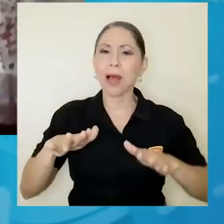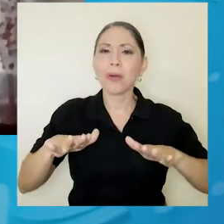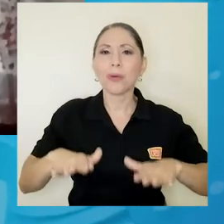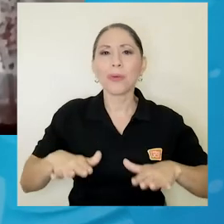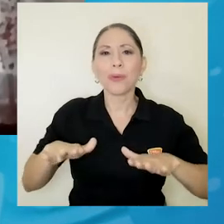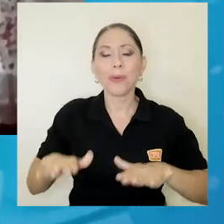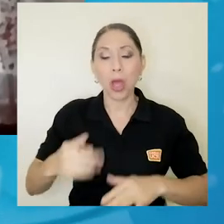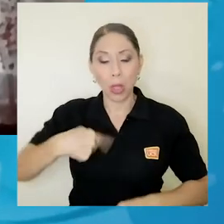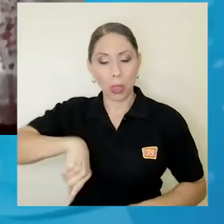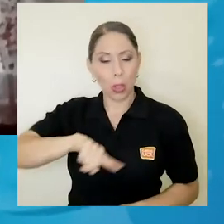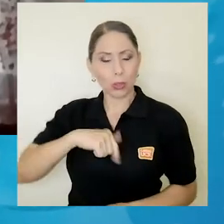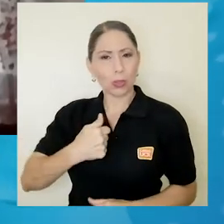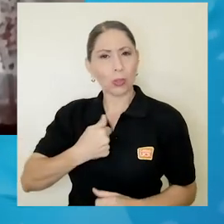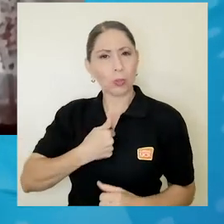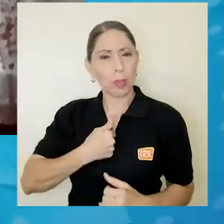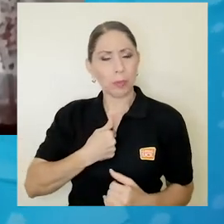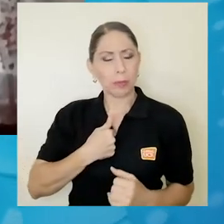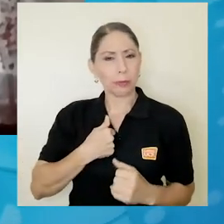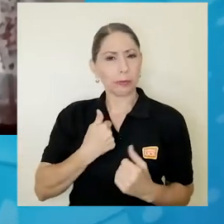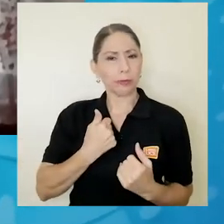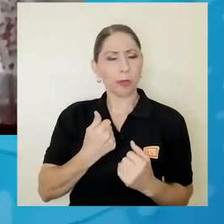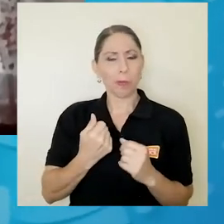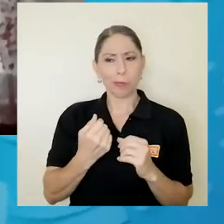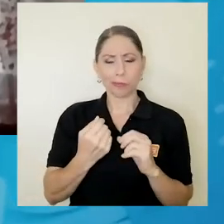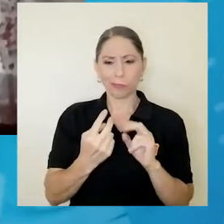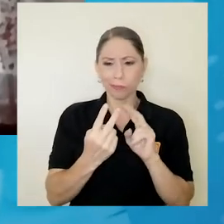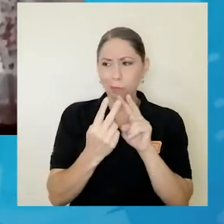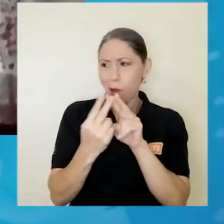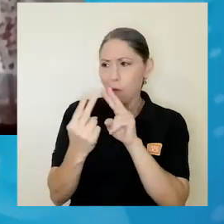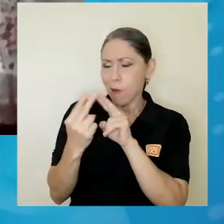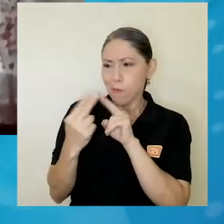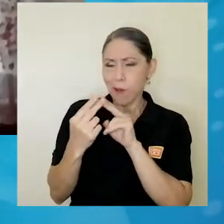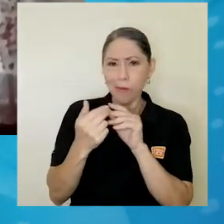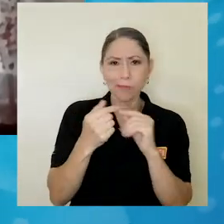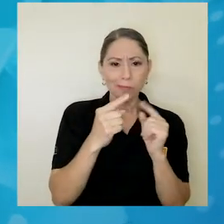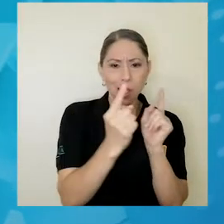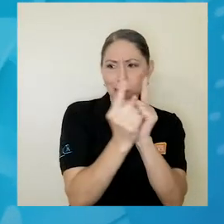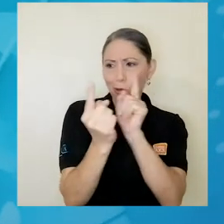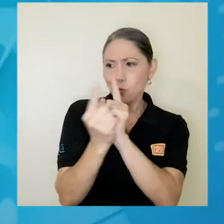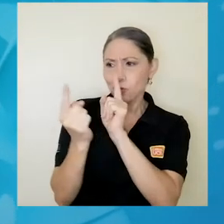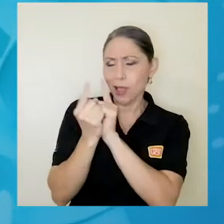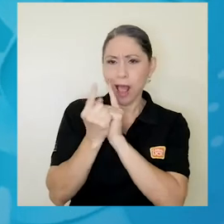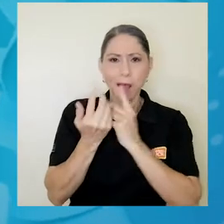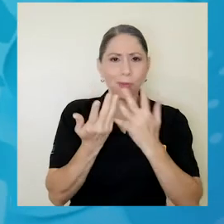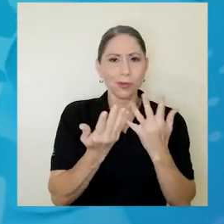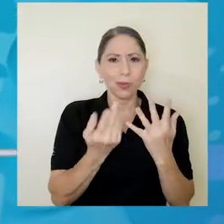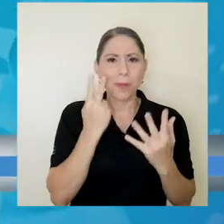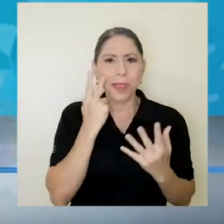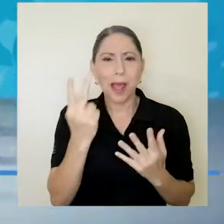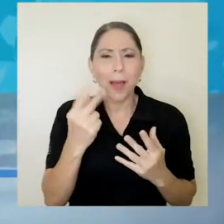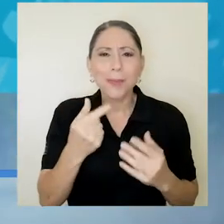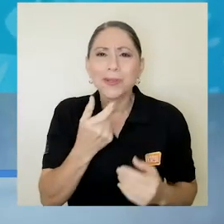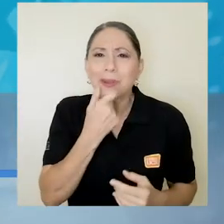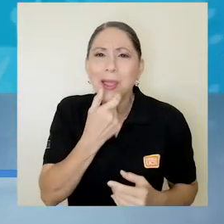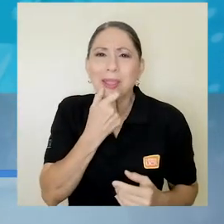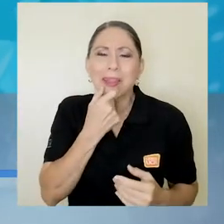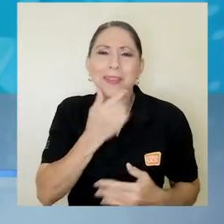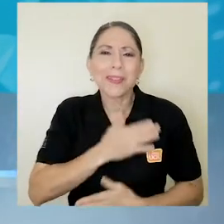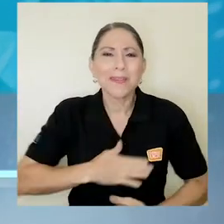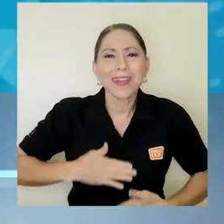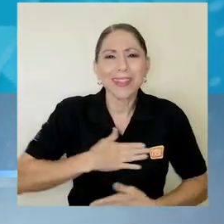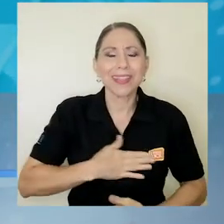encontramos, nos miramos, nos podemos reír, nos podemos divertir. Para mí fue algo lindísimo porque